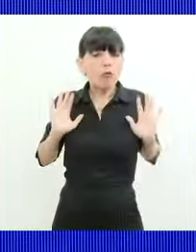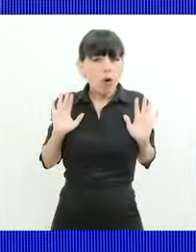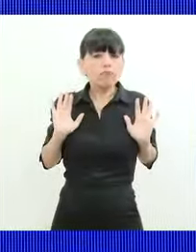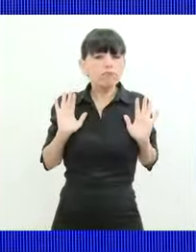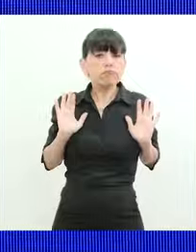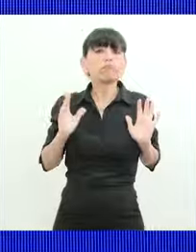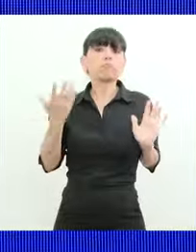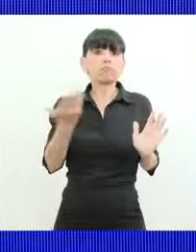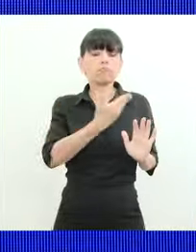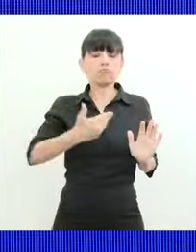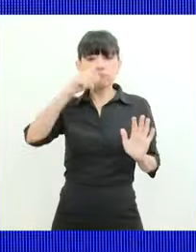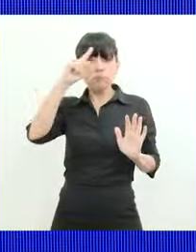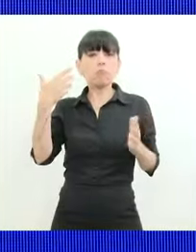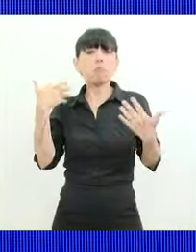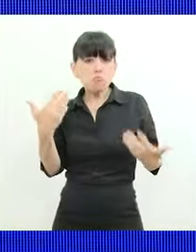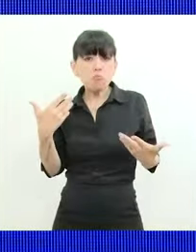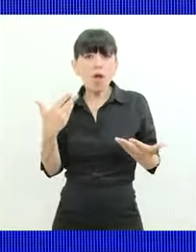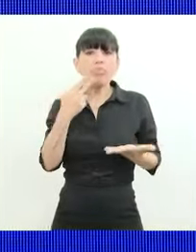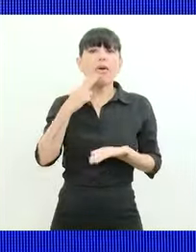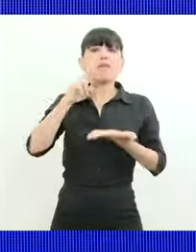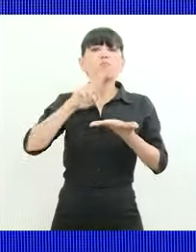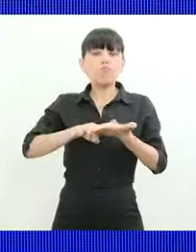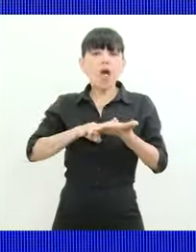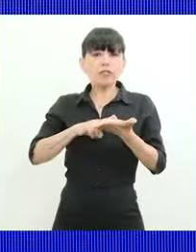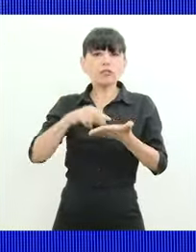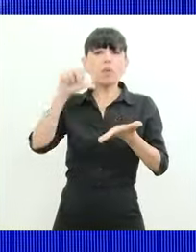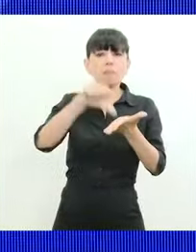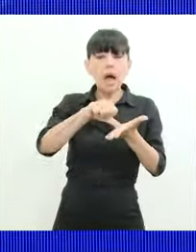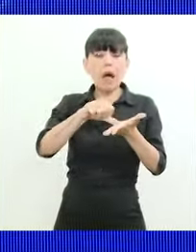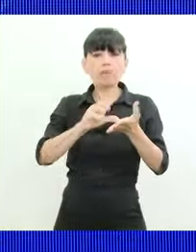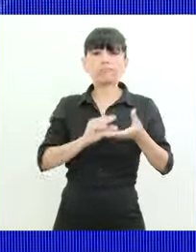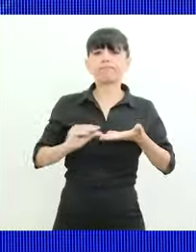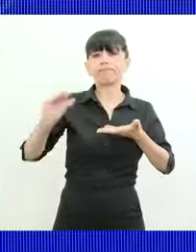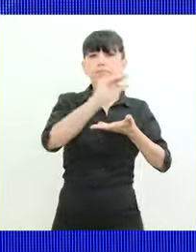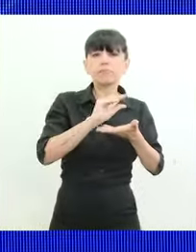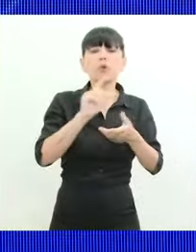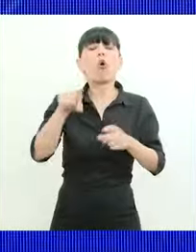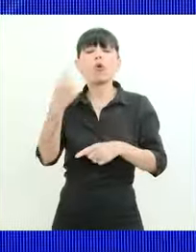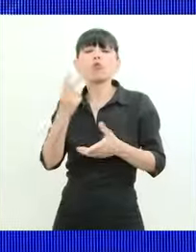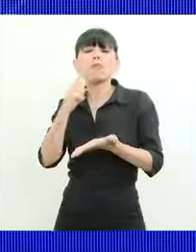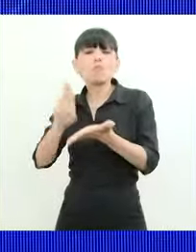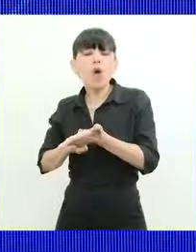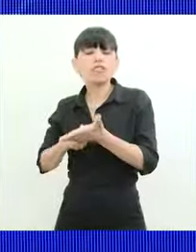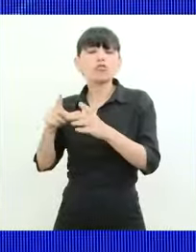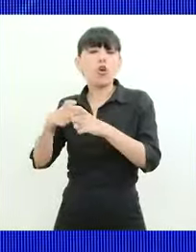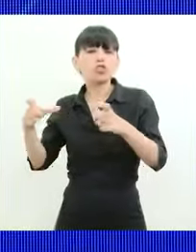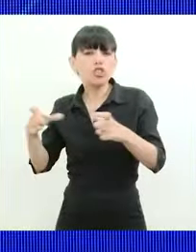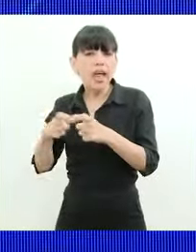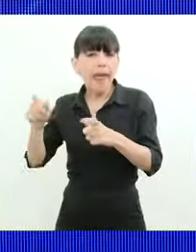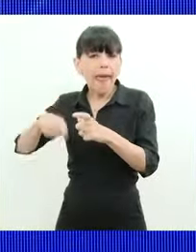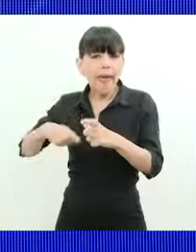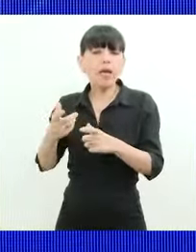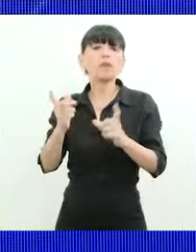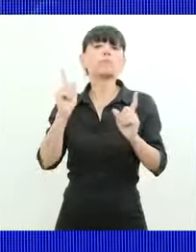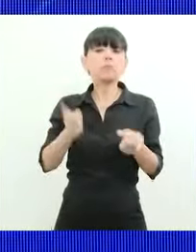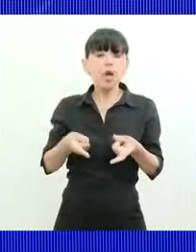recurso transformar en coparticipable el impuesto país transformar en coparticipable el impuesto al cheque aumentar algún